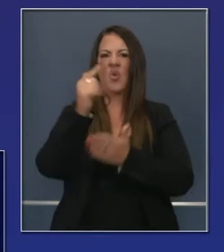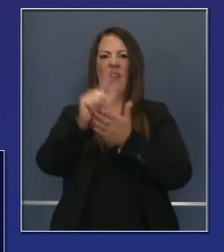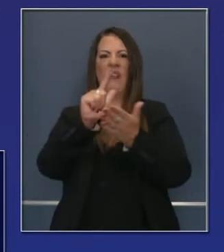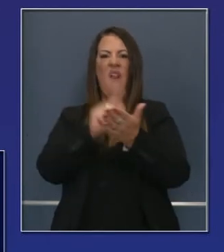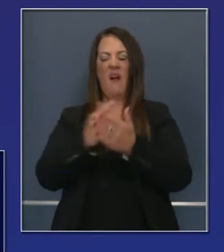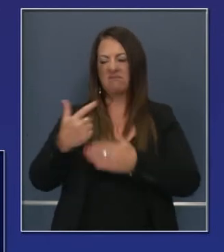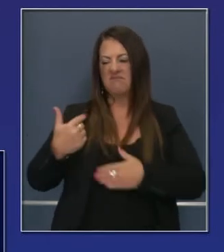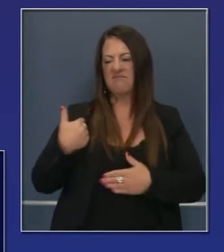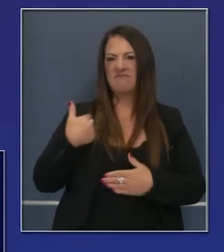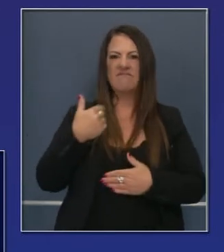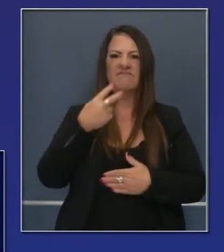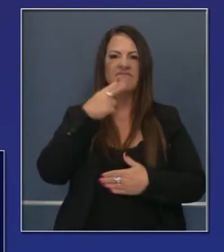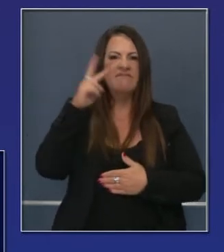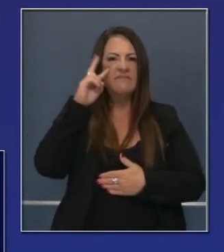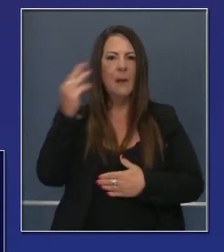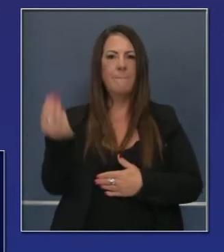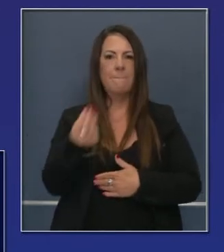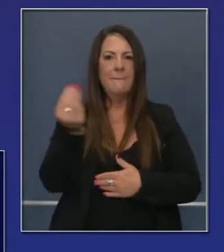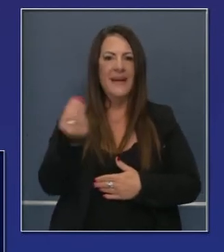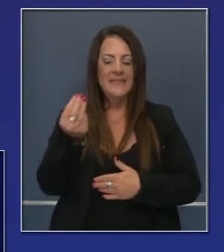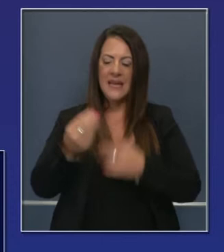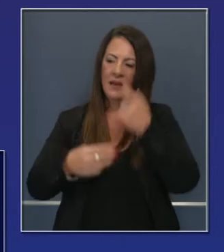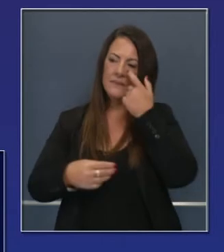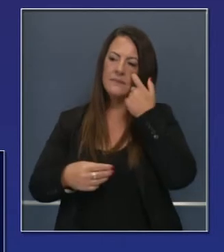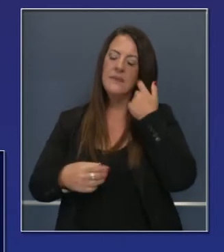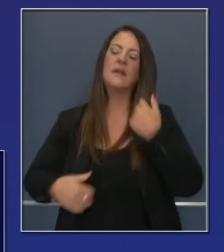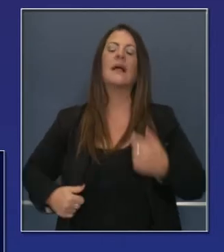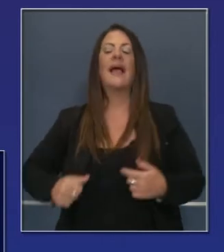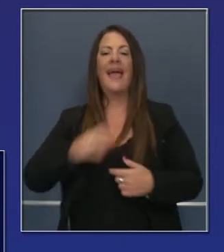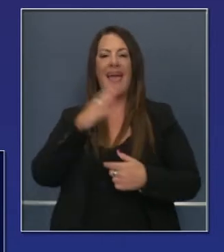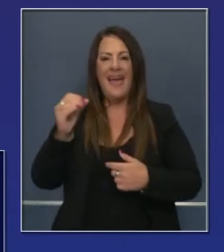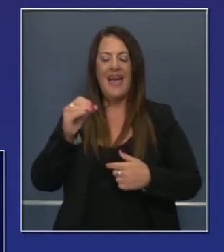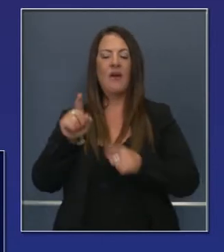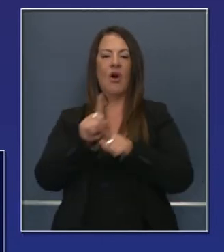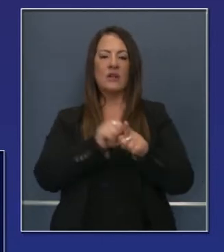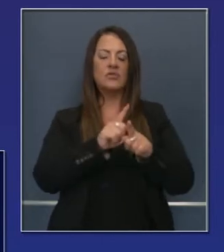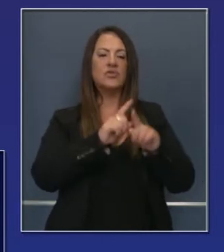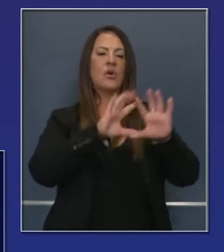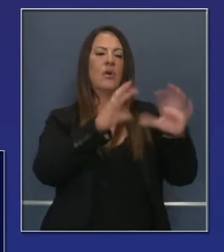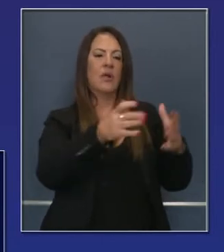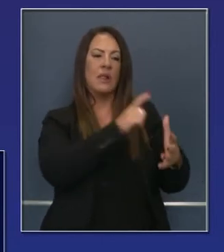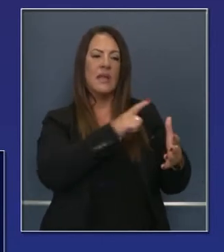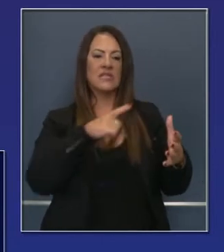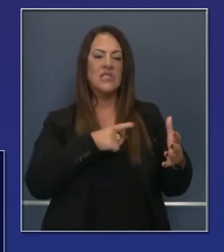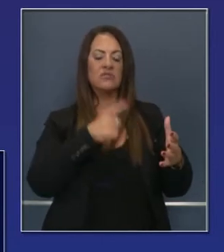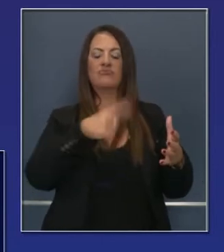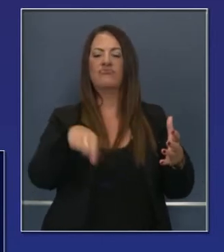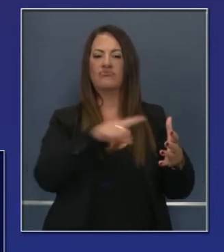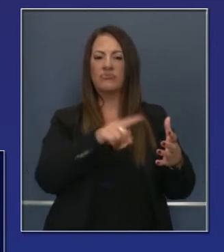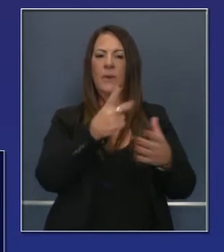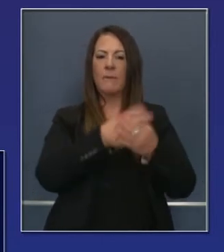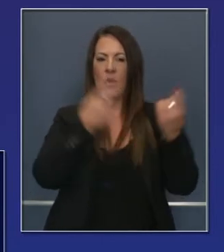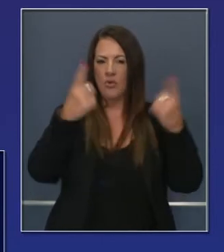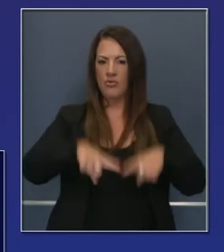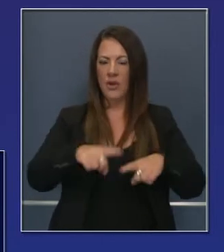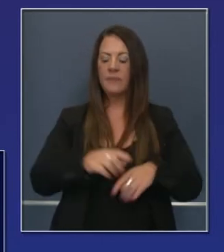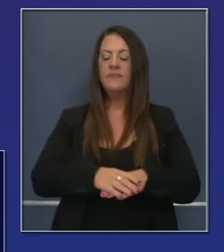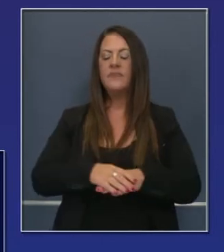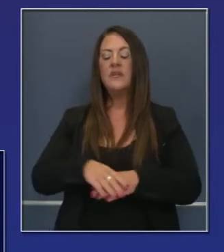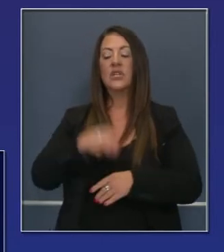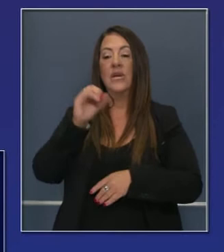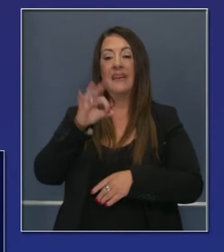nueva ley que firmó el gobernador el lunes con el liderazgo de la legislatura, ningún inquilino puede ser